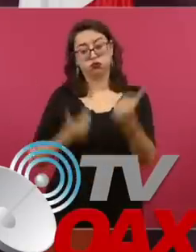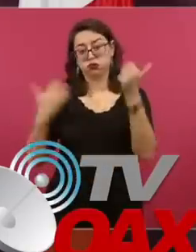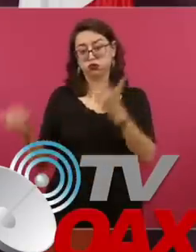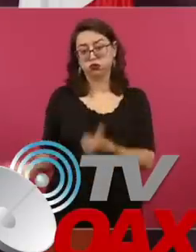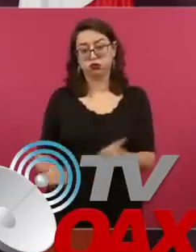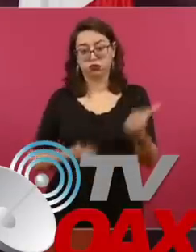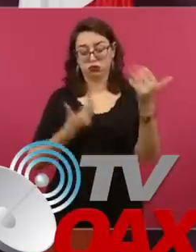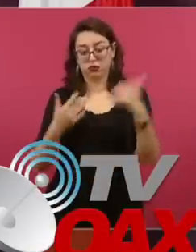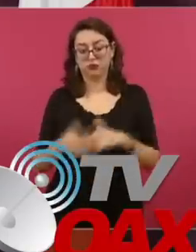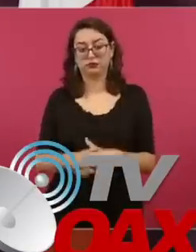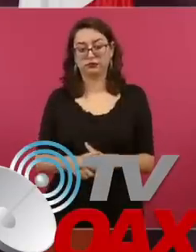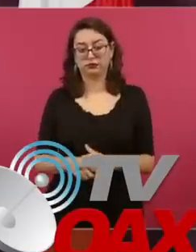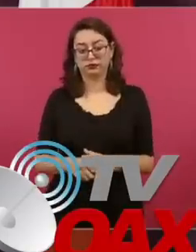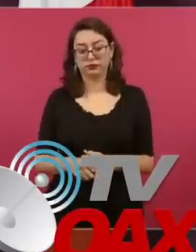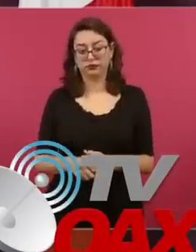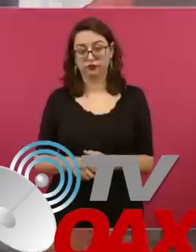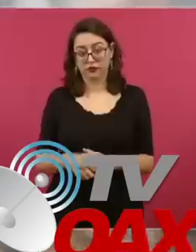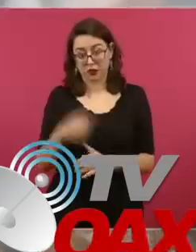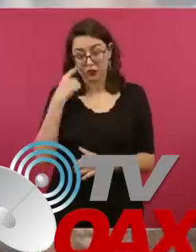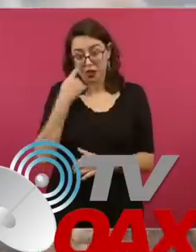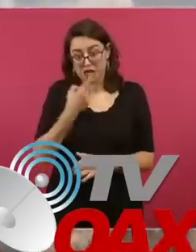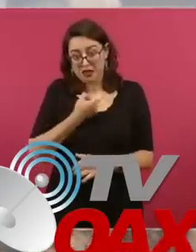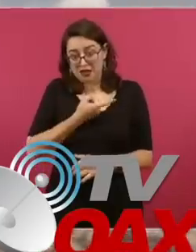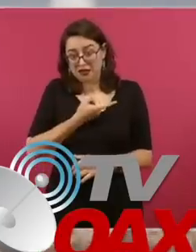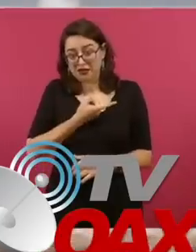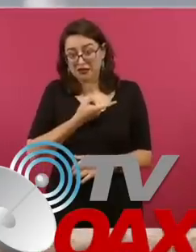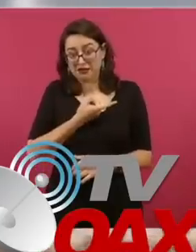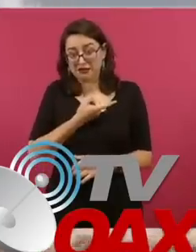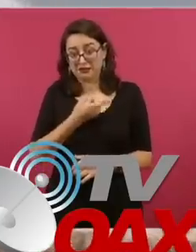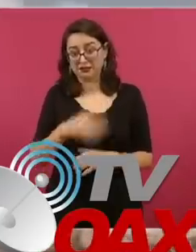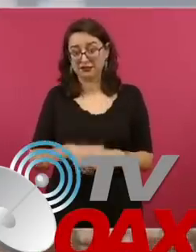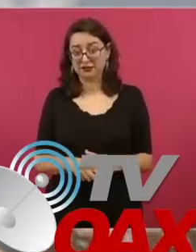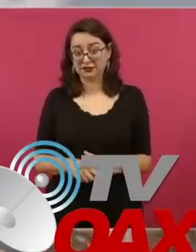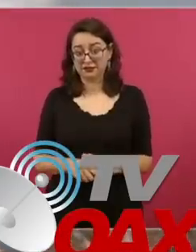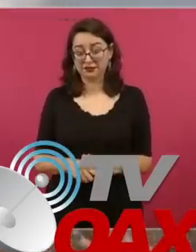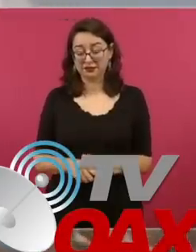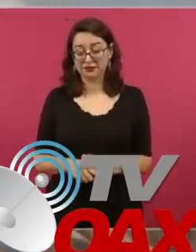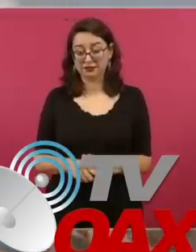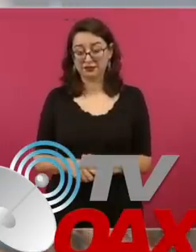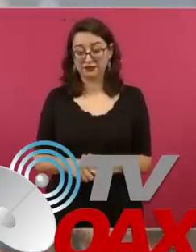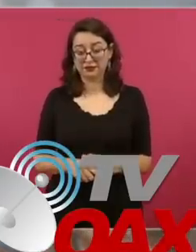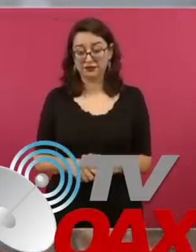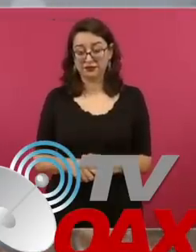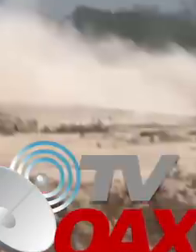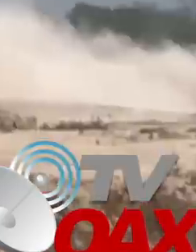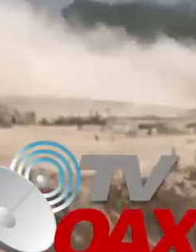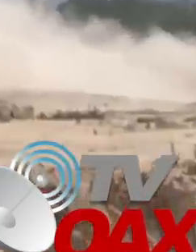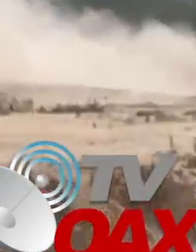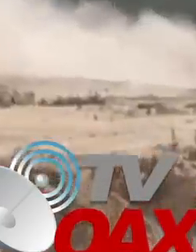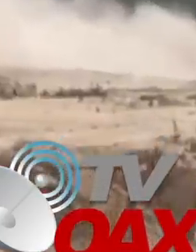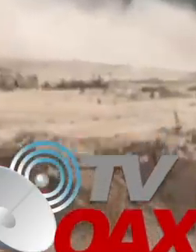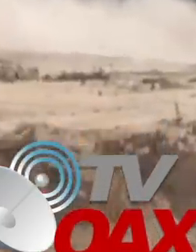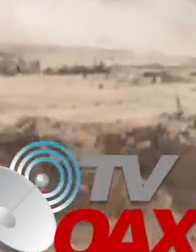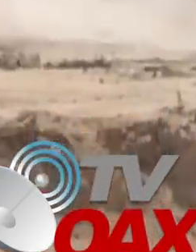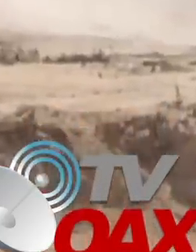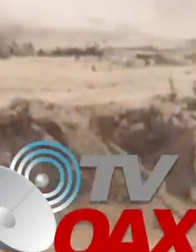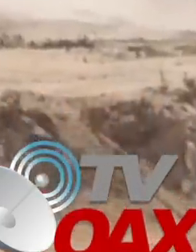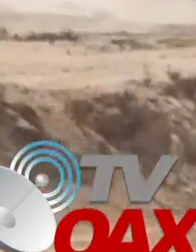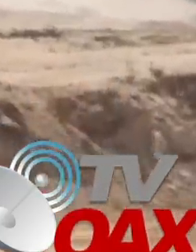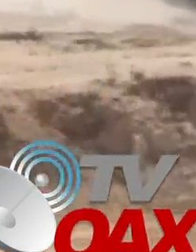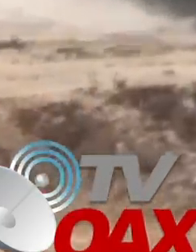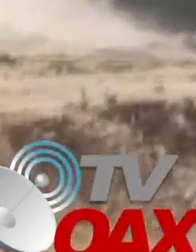a mandamos hacer un avalúo. Tienen 2.400